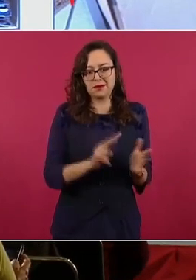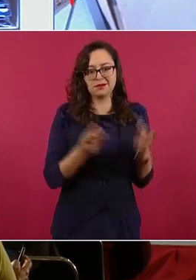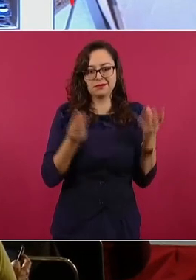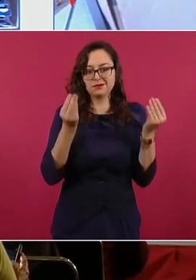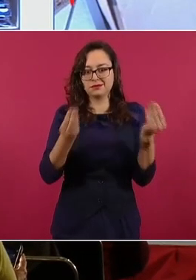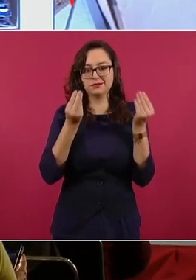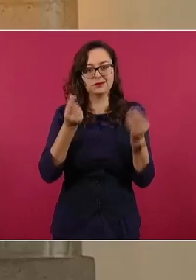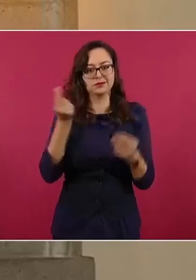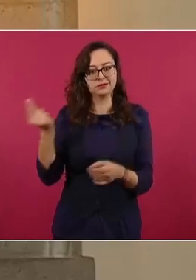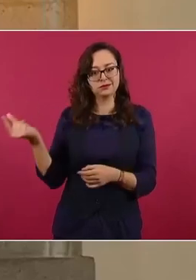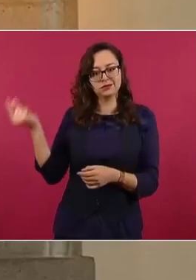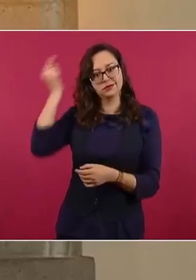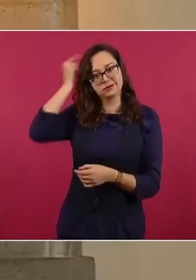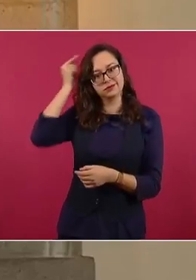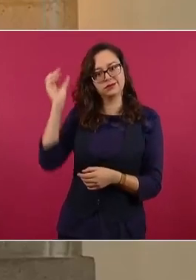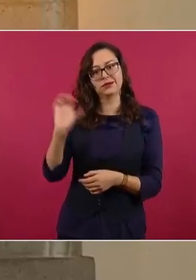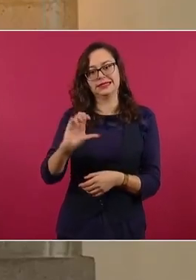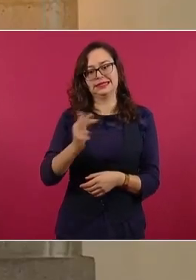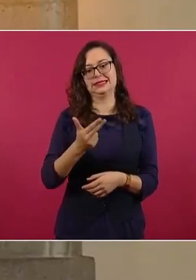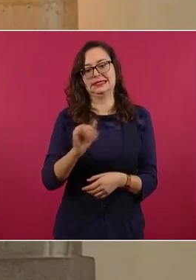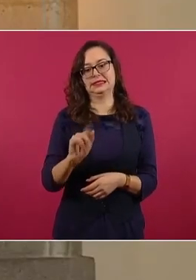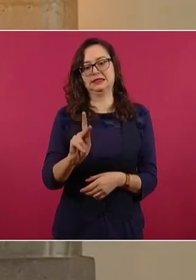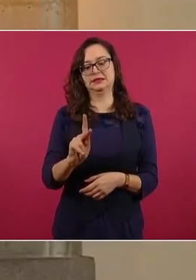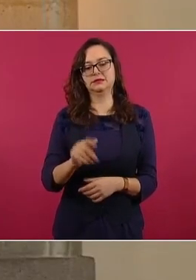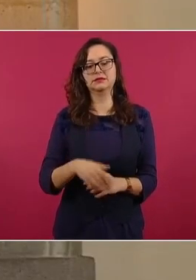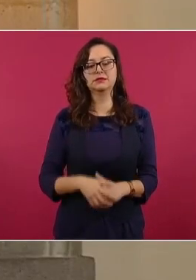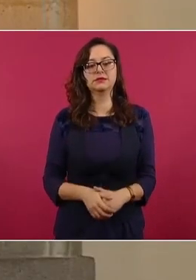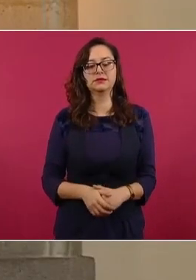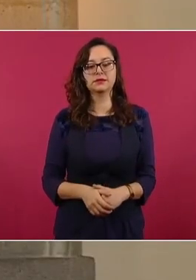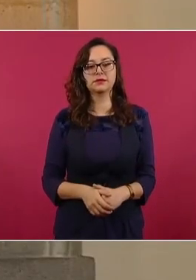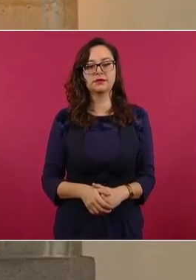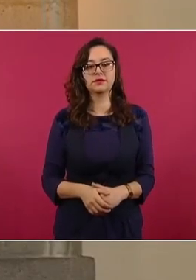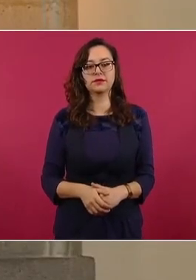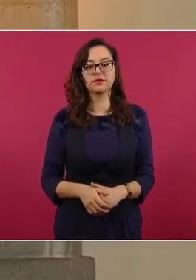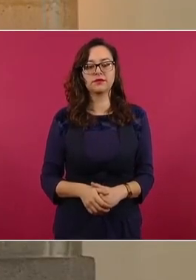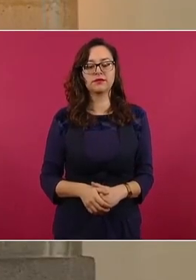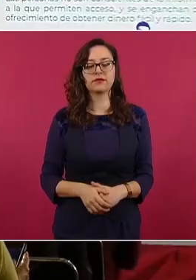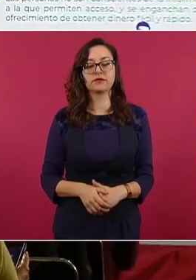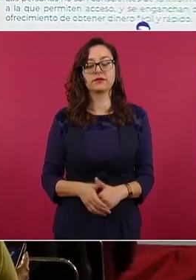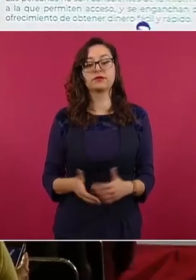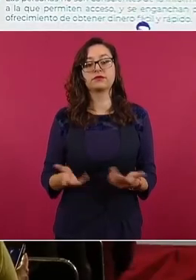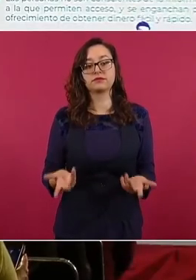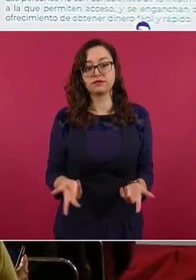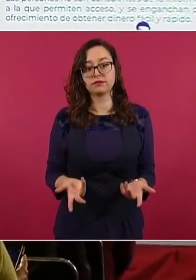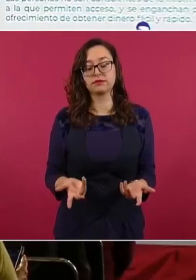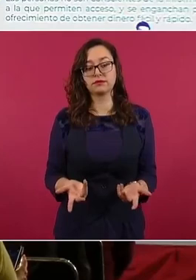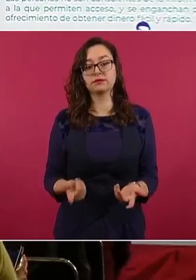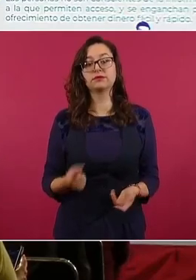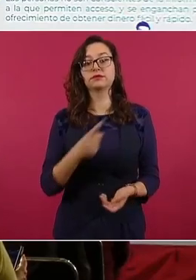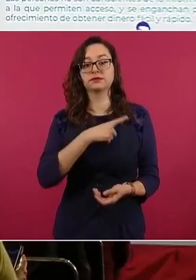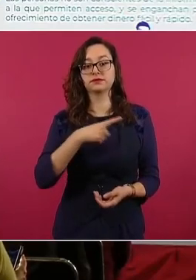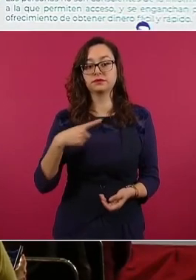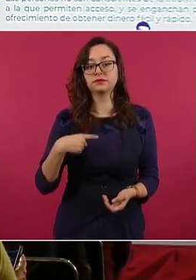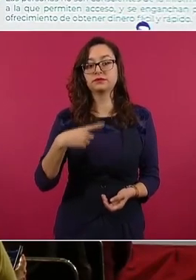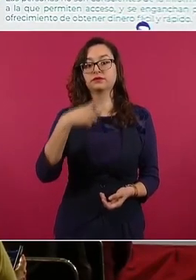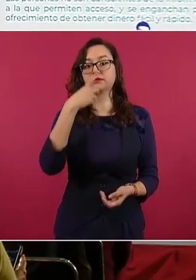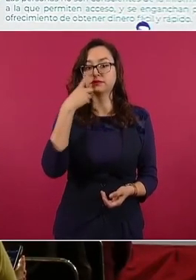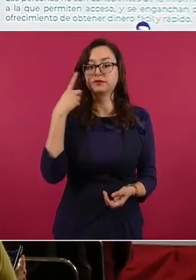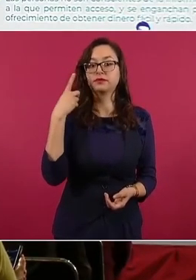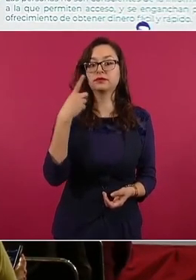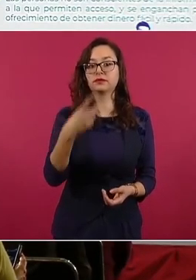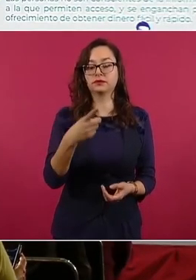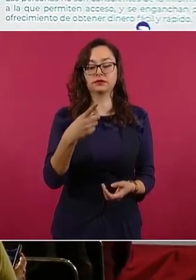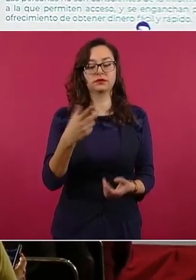telefonía prepago, siguiente. Y comentar que se sigue con diferentes